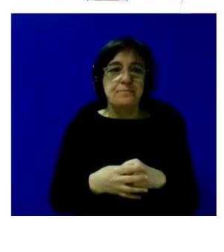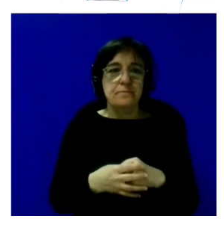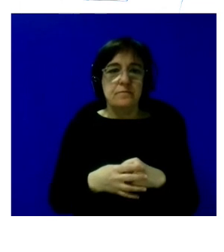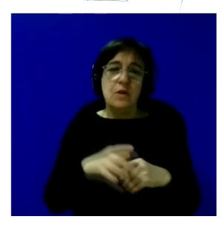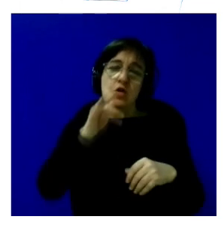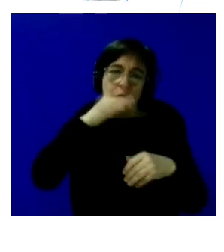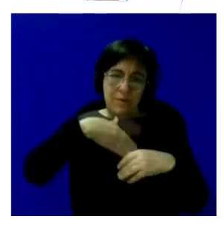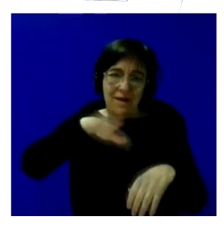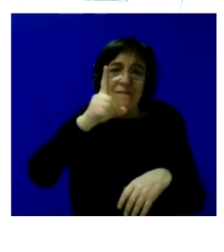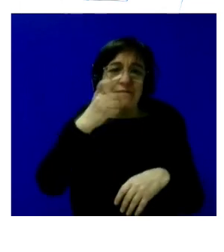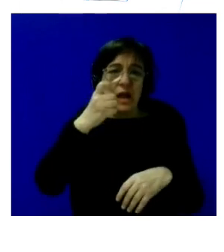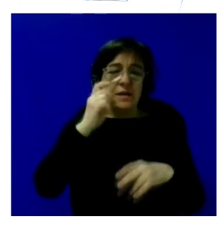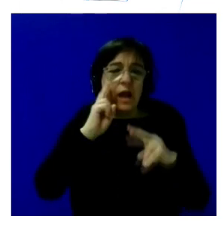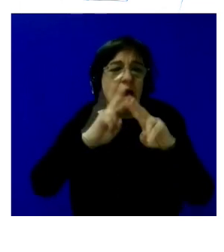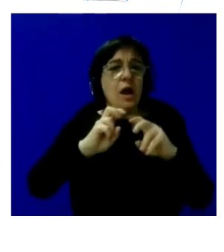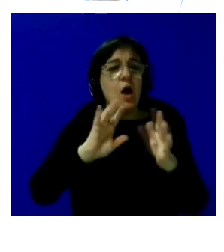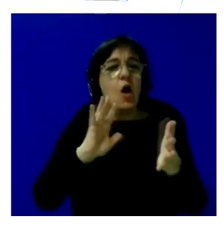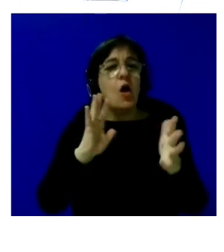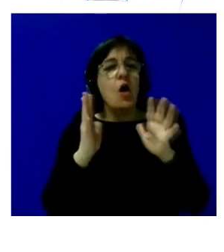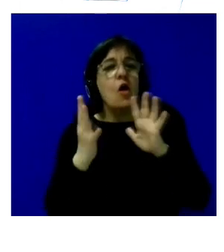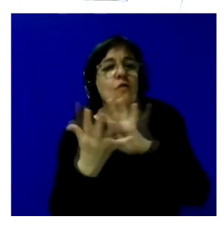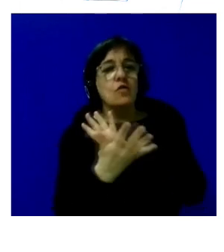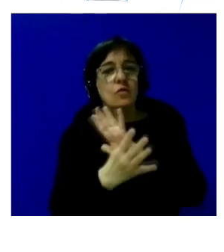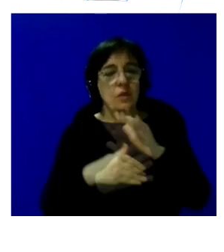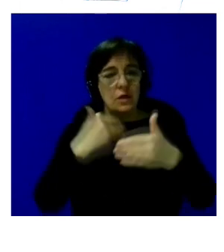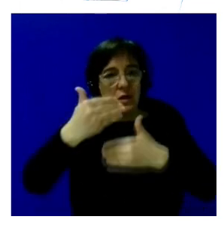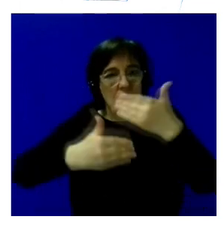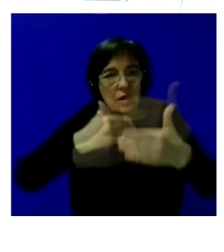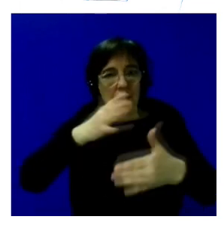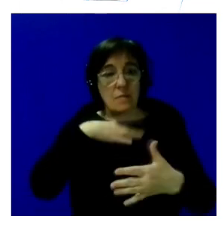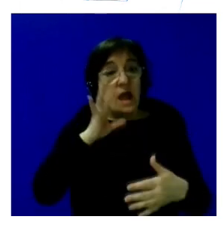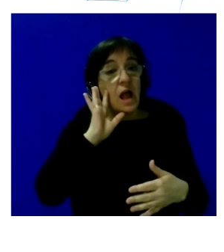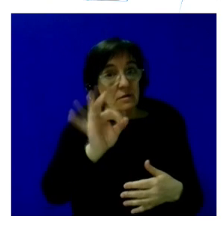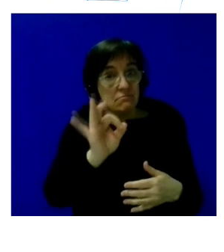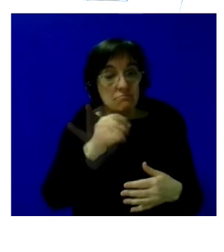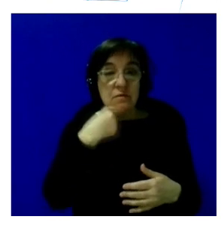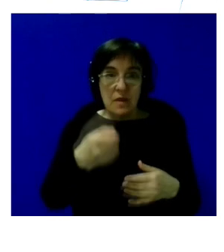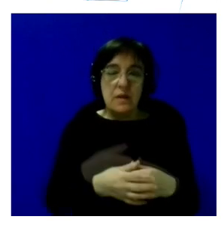mucho por ver de cómo evoluciona todo esto para poder decir si efectivamente